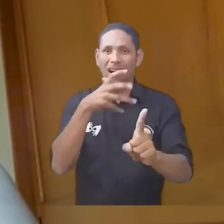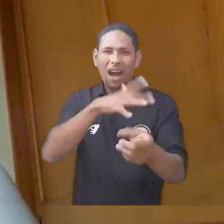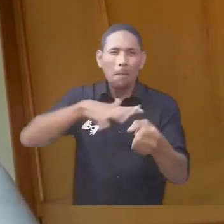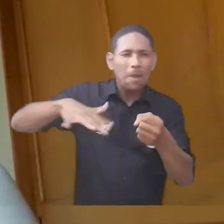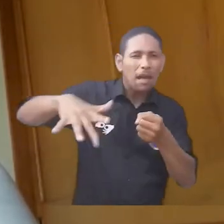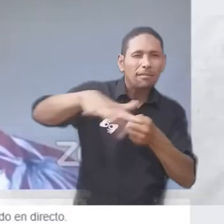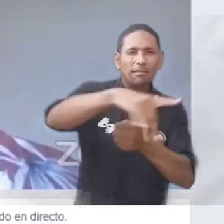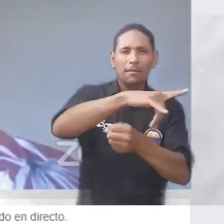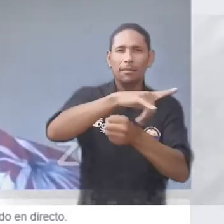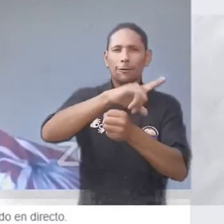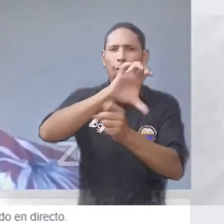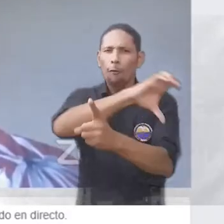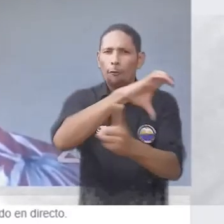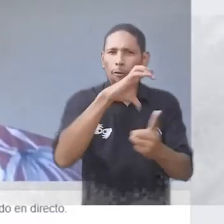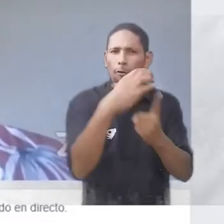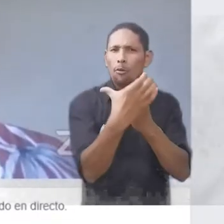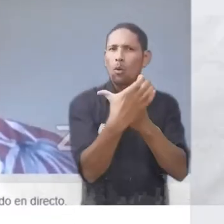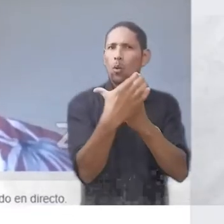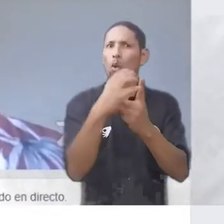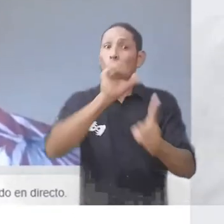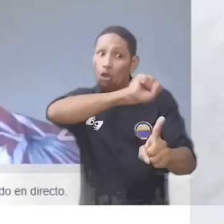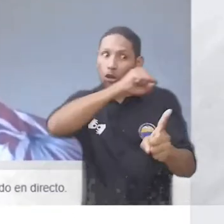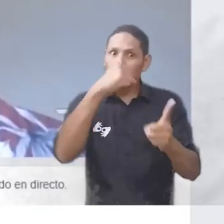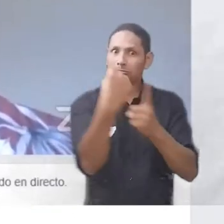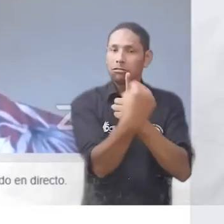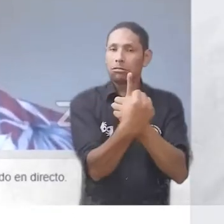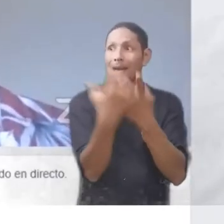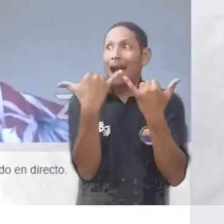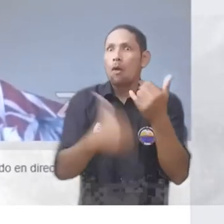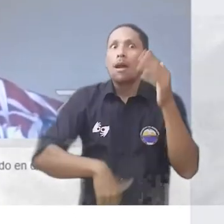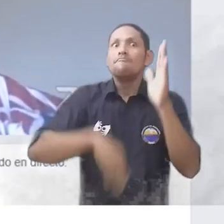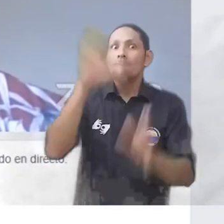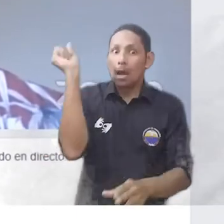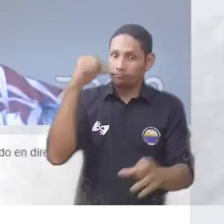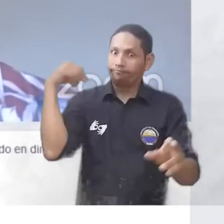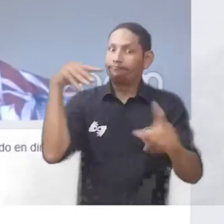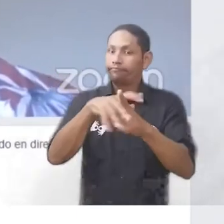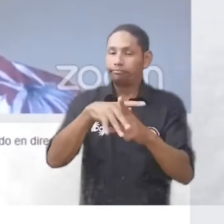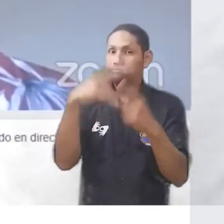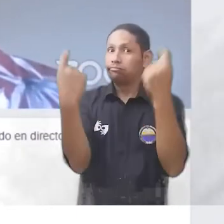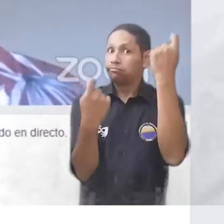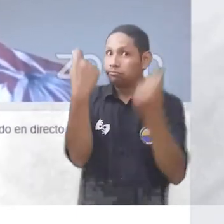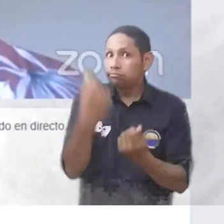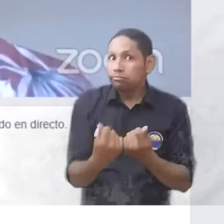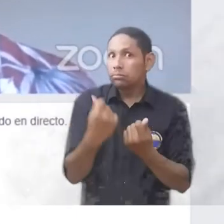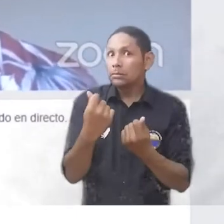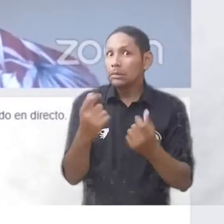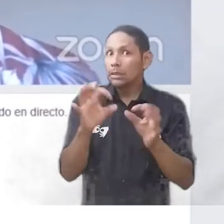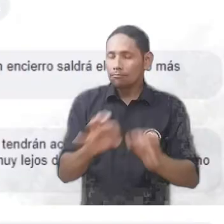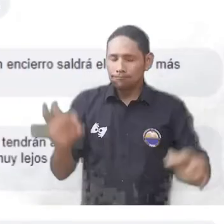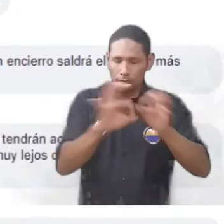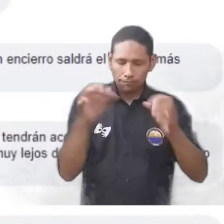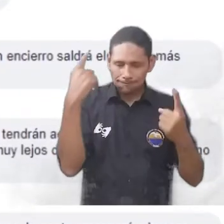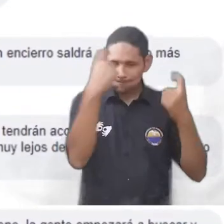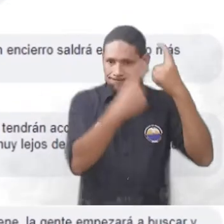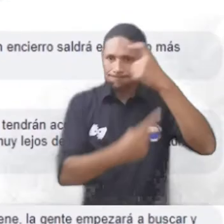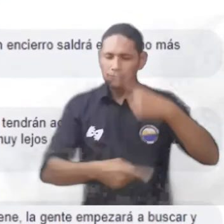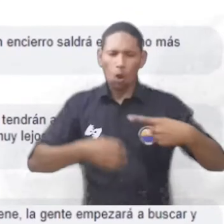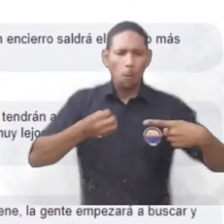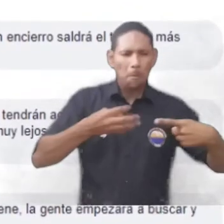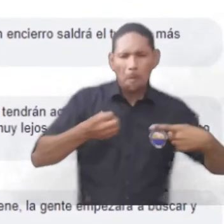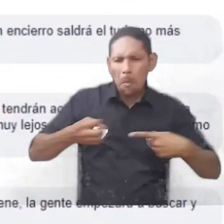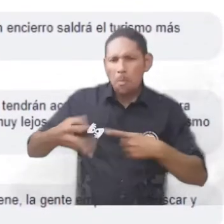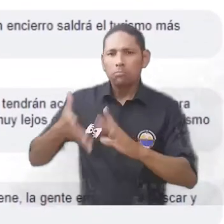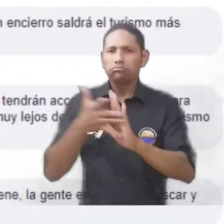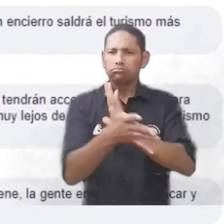social y ahora pues también lo que ha implicado en términos económicos es importante, no solamente con estos conversatorios, sino con las clases, con el